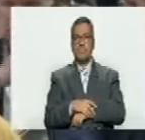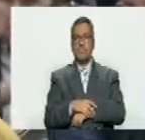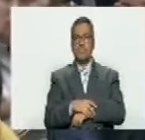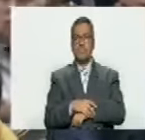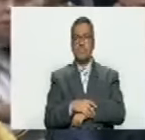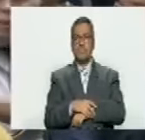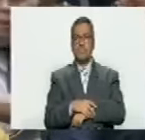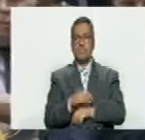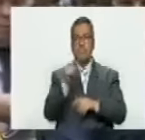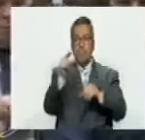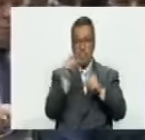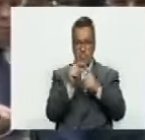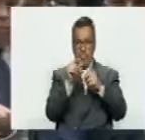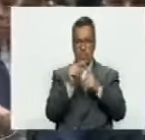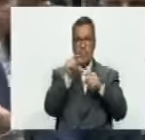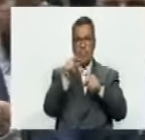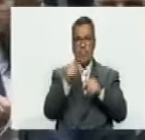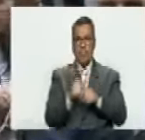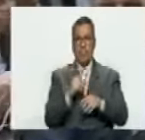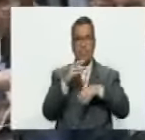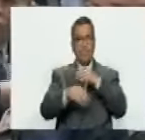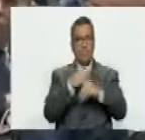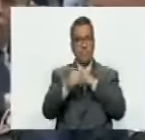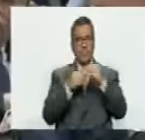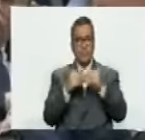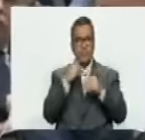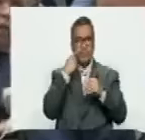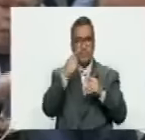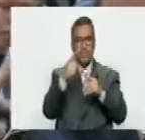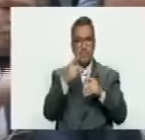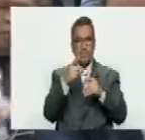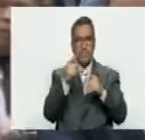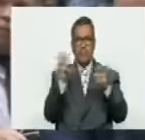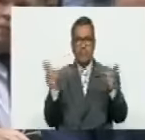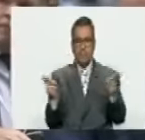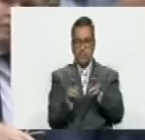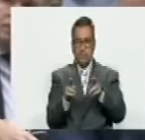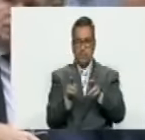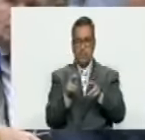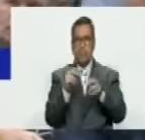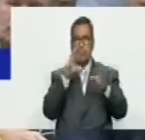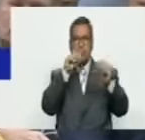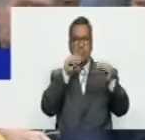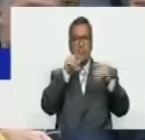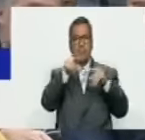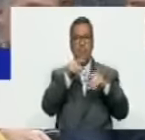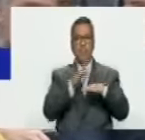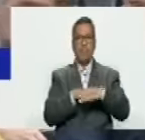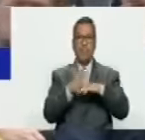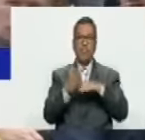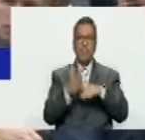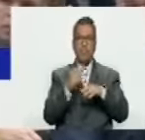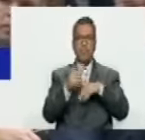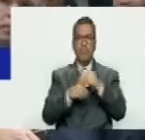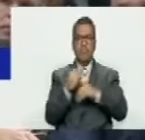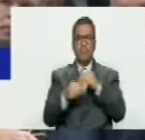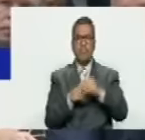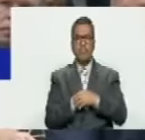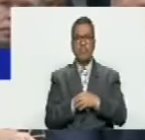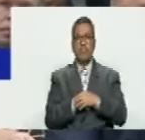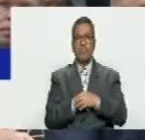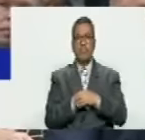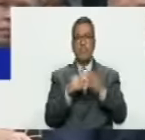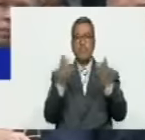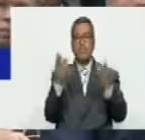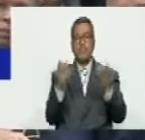Este derecho de palabra es para hacer una brevísima intervención sobre un evento de